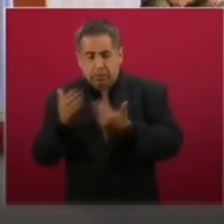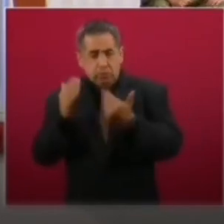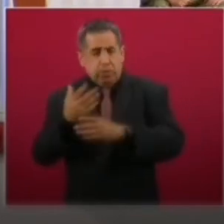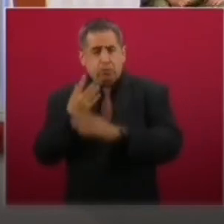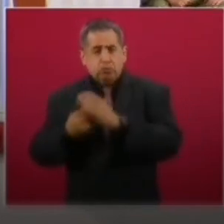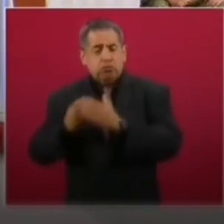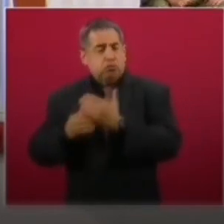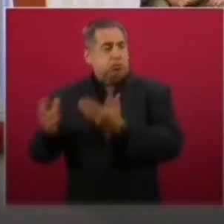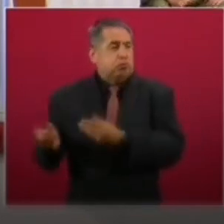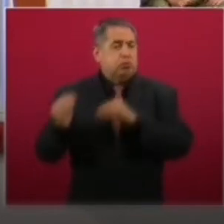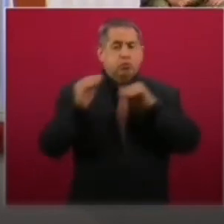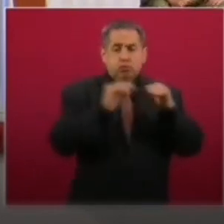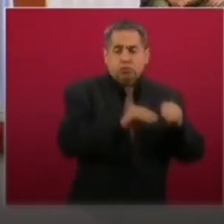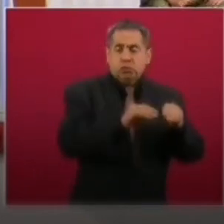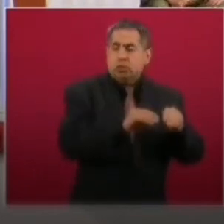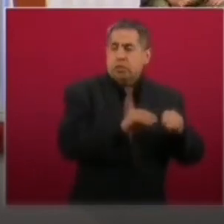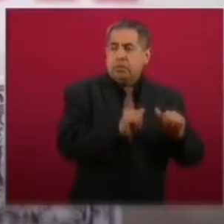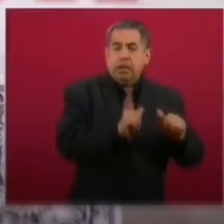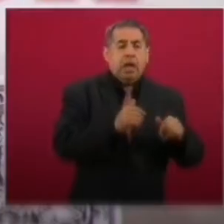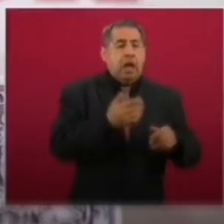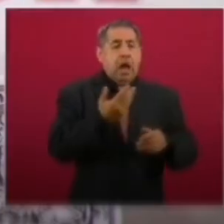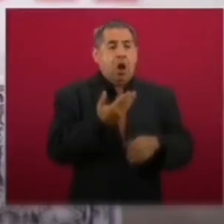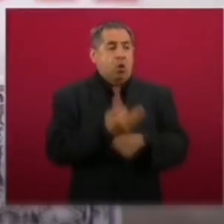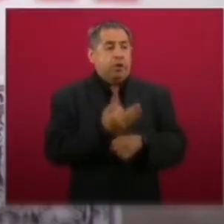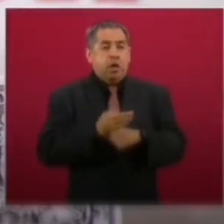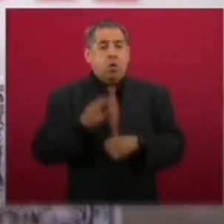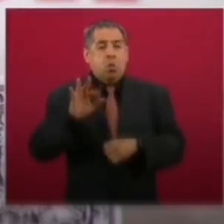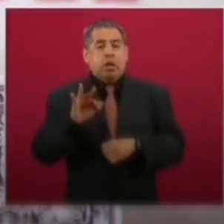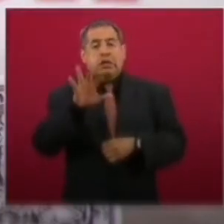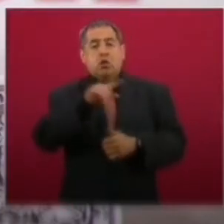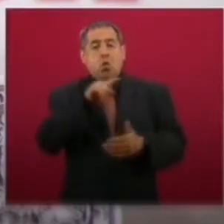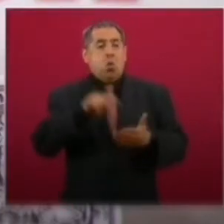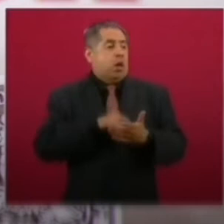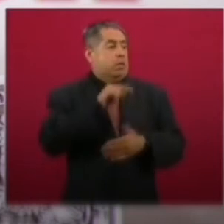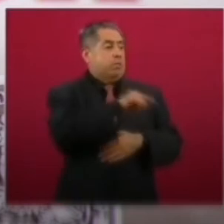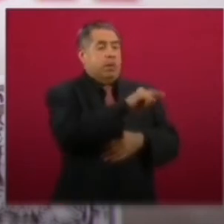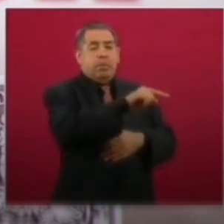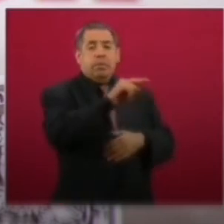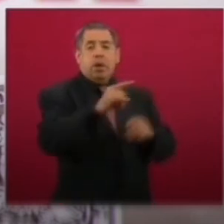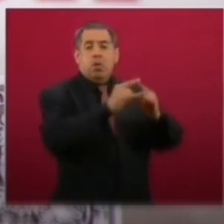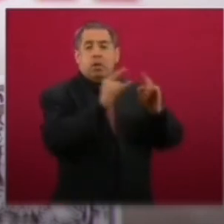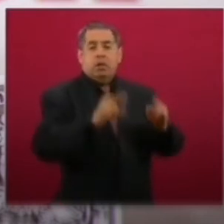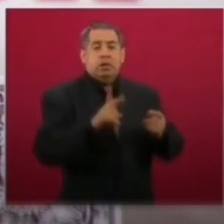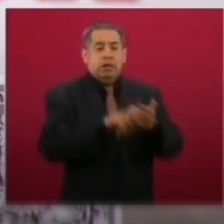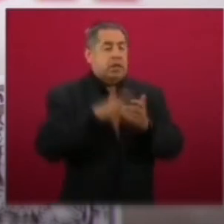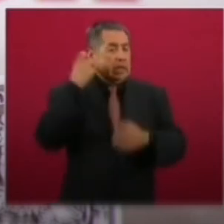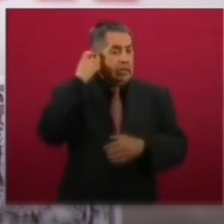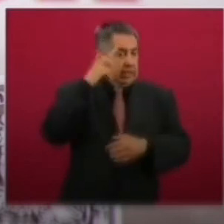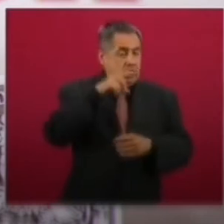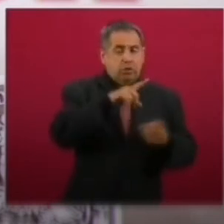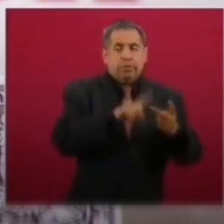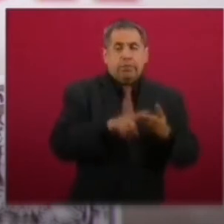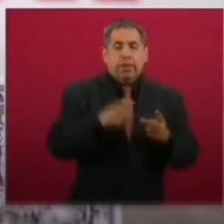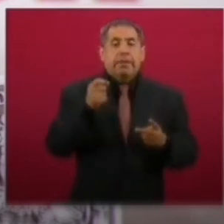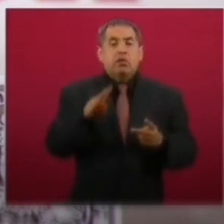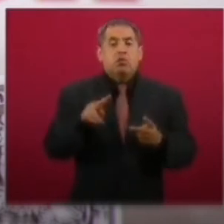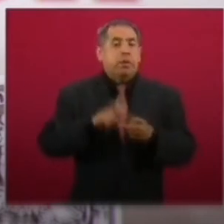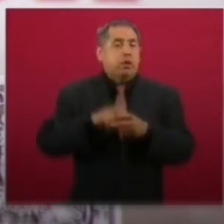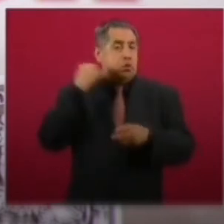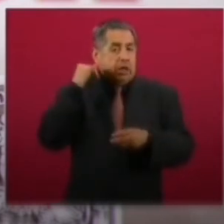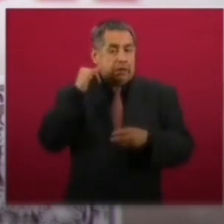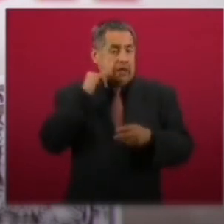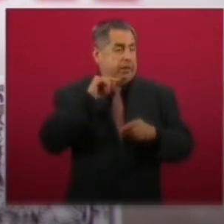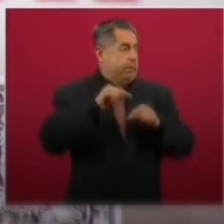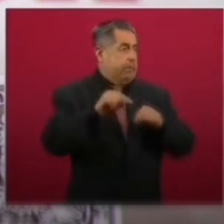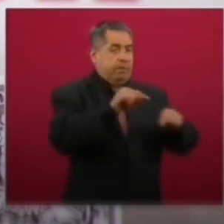Actualmente tenemos cuarenta y cinco refugios temporales activados en el estado de Quintana Roo y veintinueve en el estado de Yucatán.